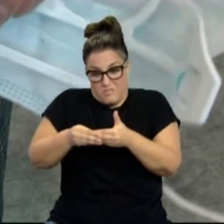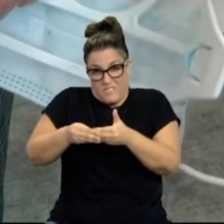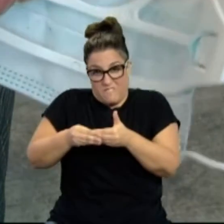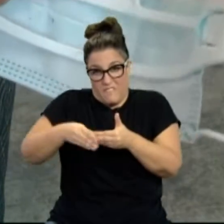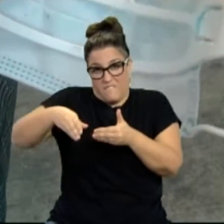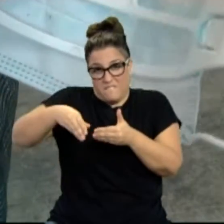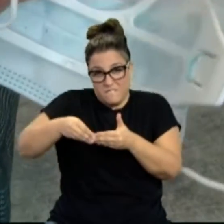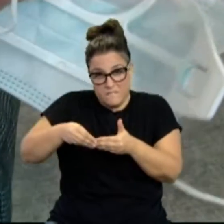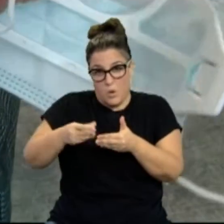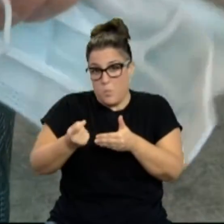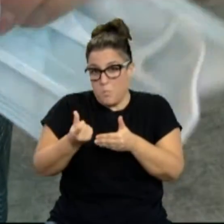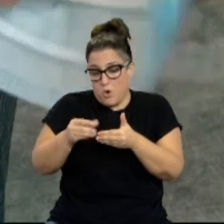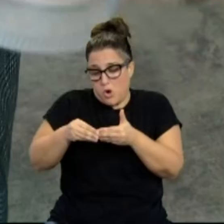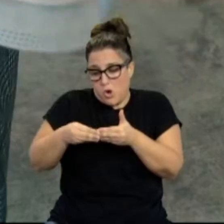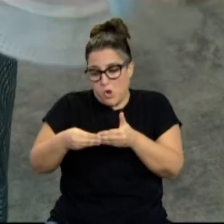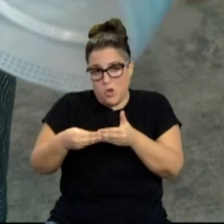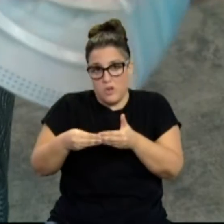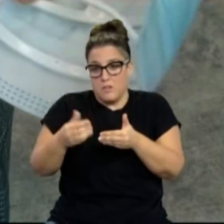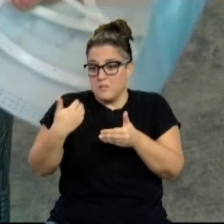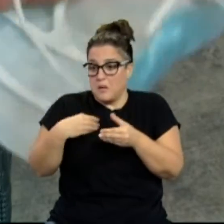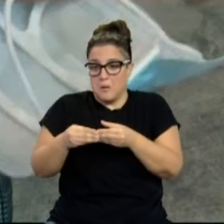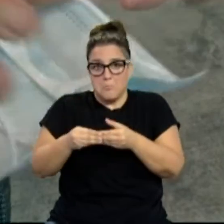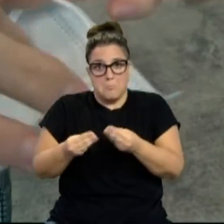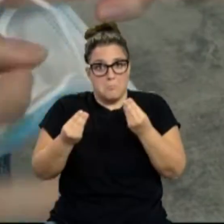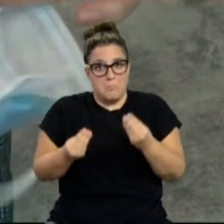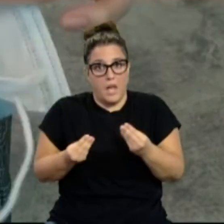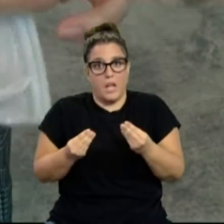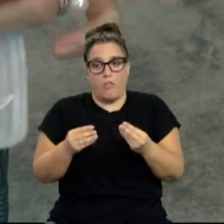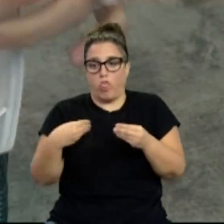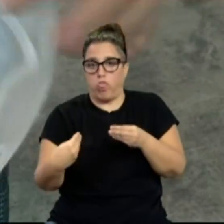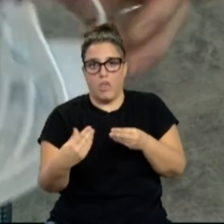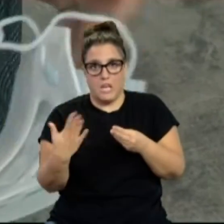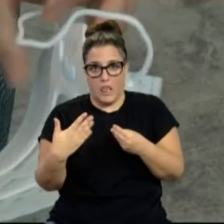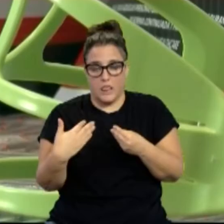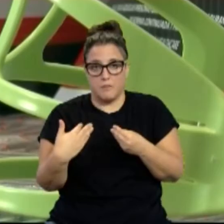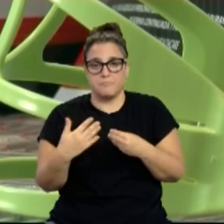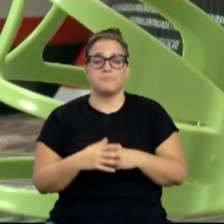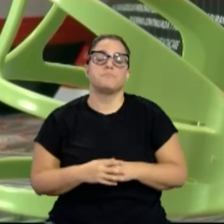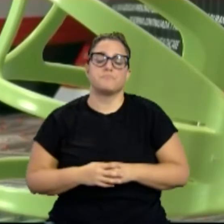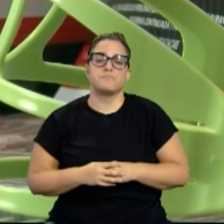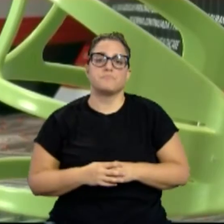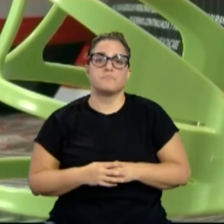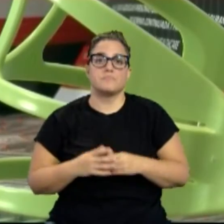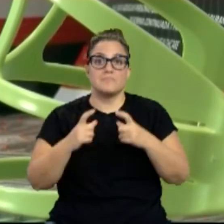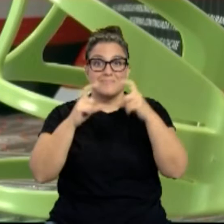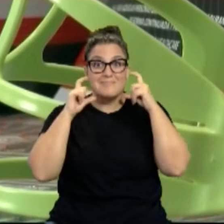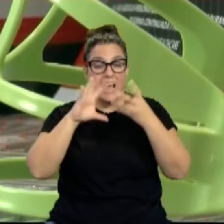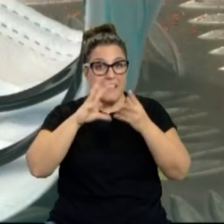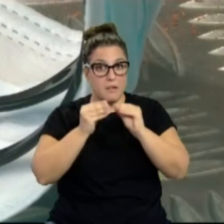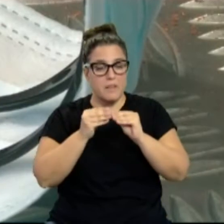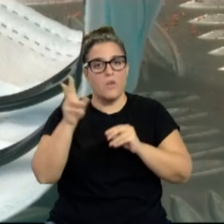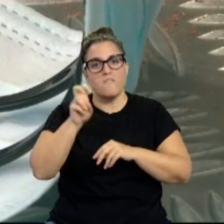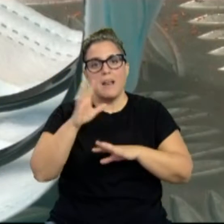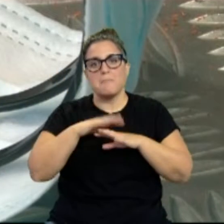presiona ligeramente de forma que ya queda pinzada y ya no puede volver a salir. Este adaptador sirve para las